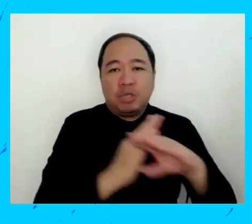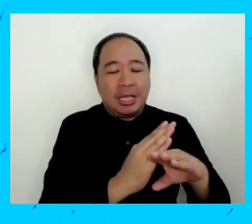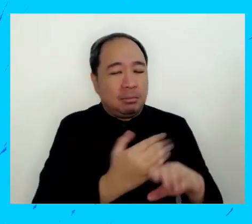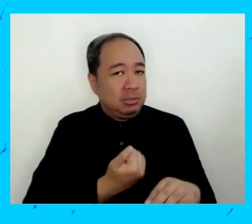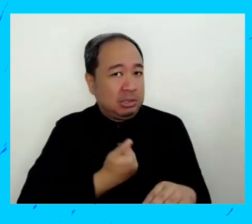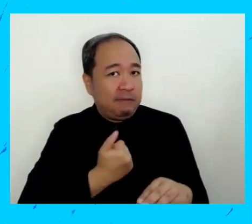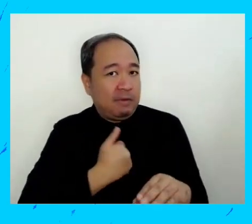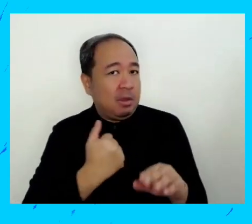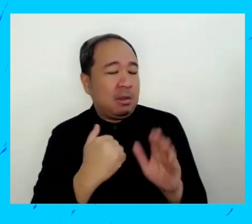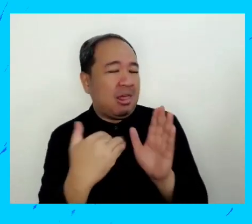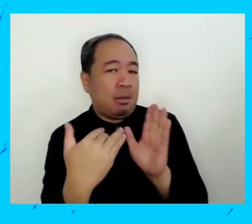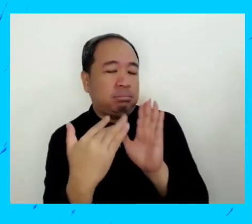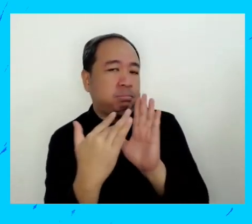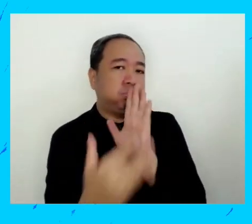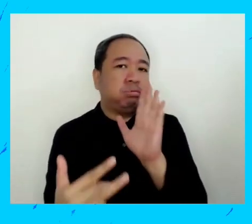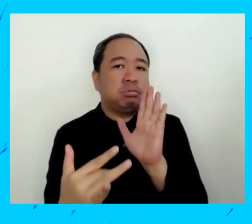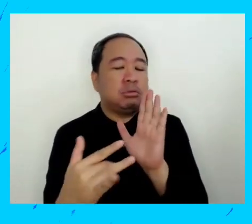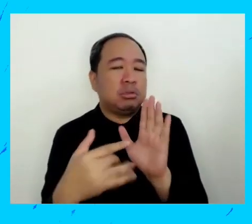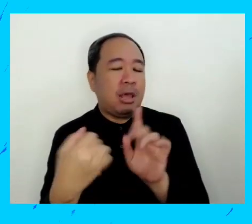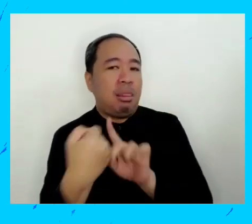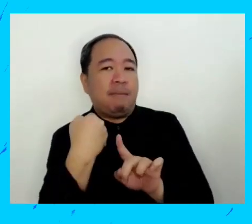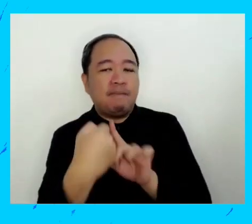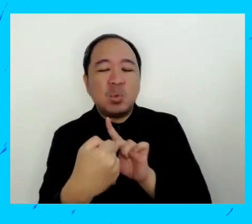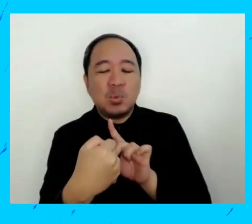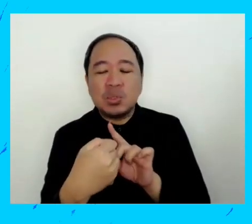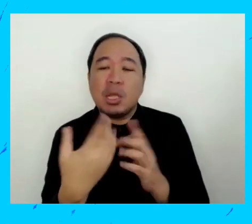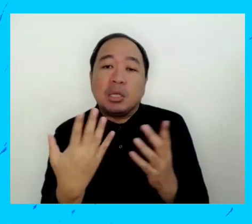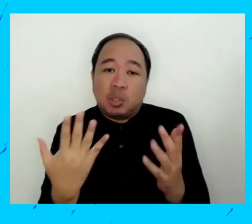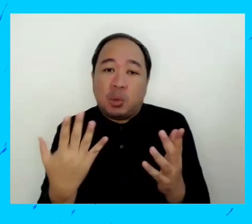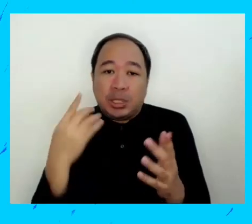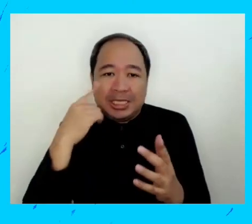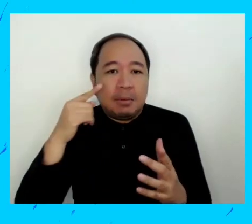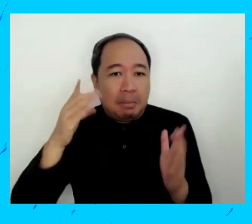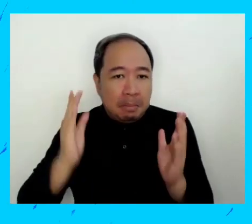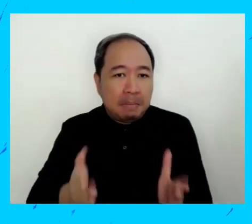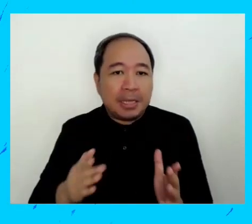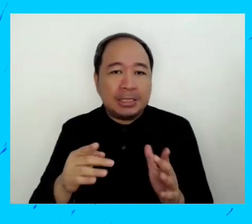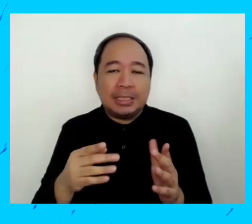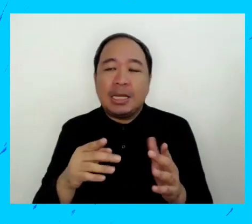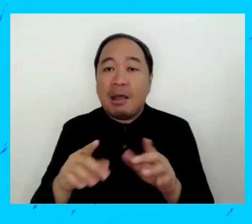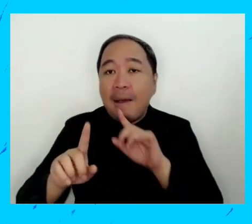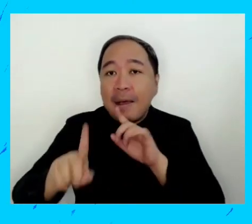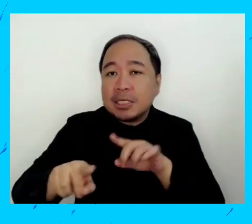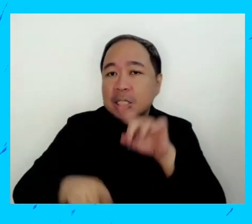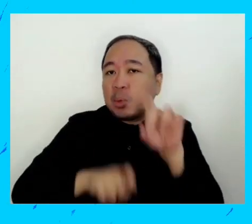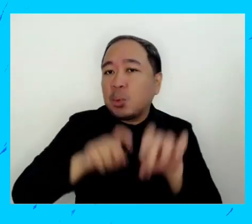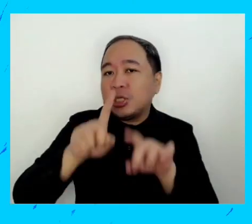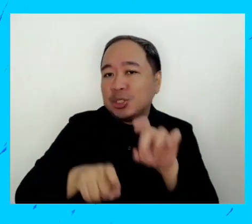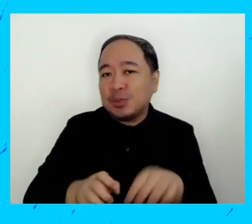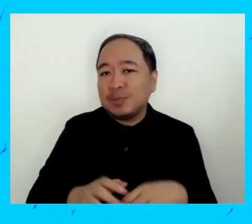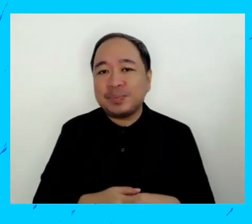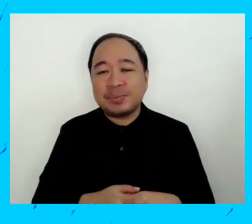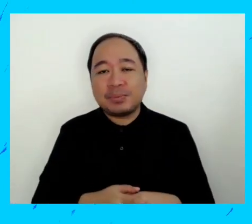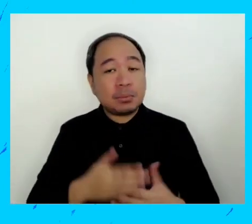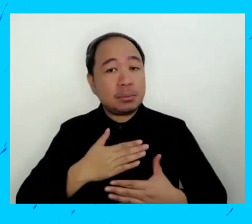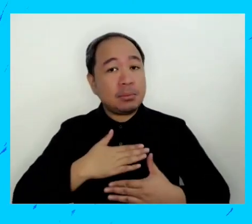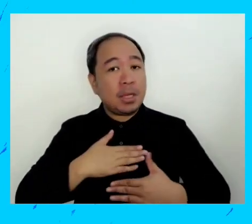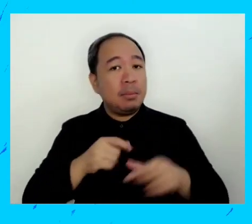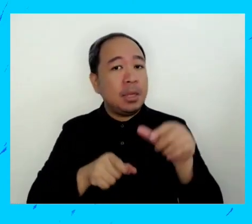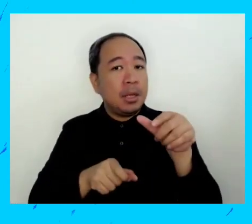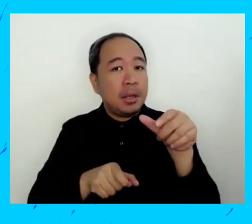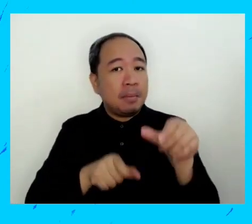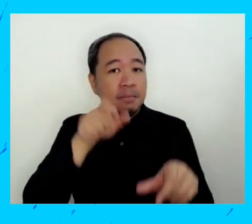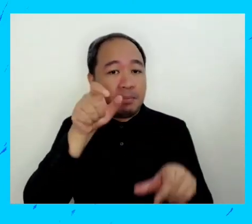protegernos de la situación sexual y abuso no hay que responder esas preguntas la